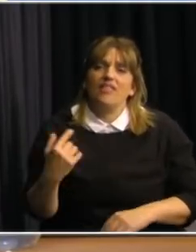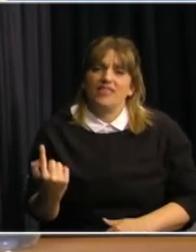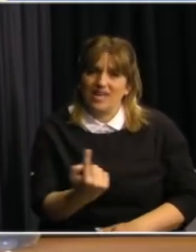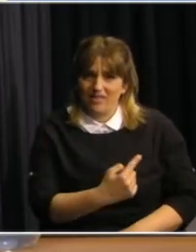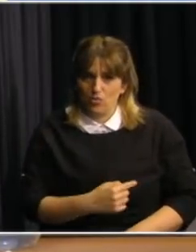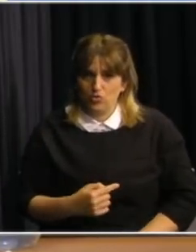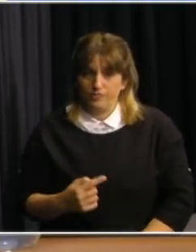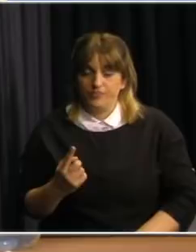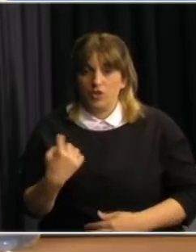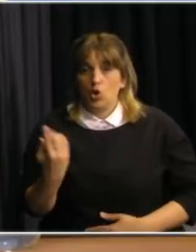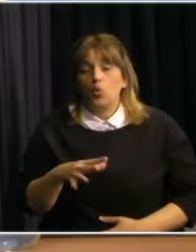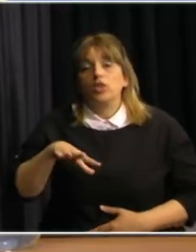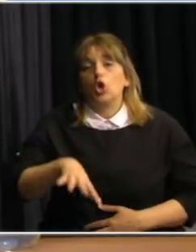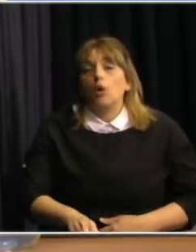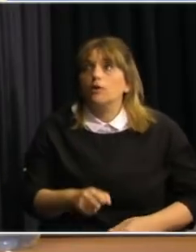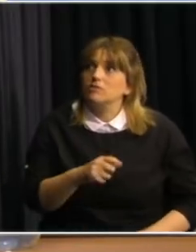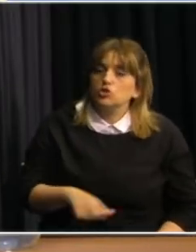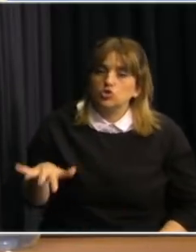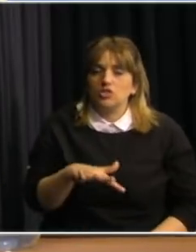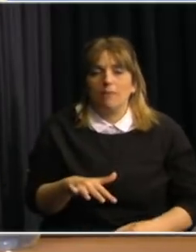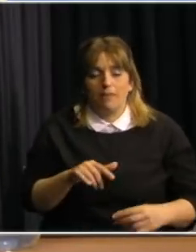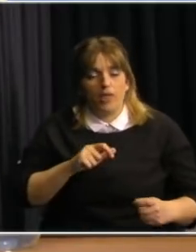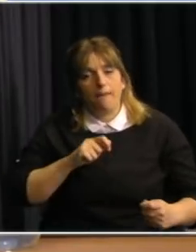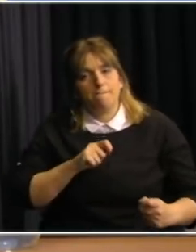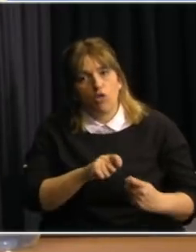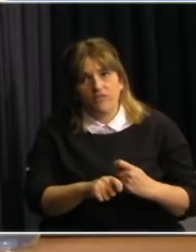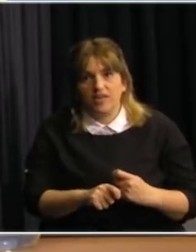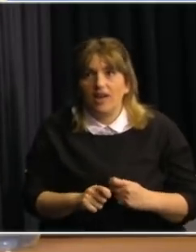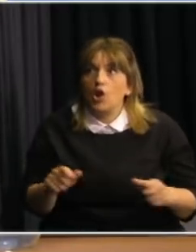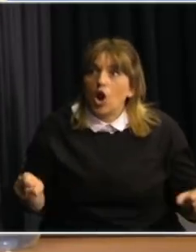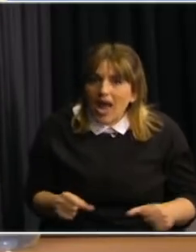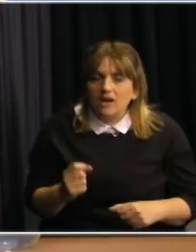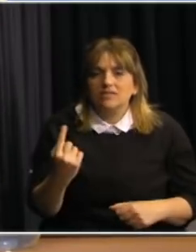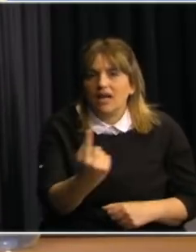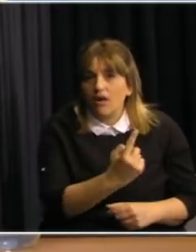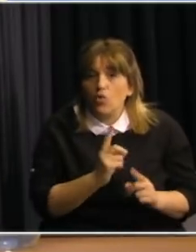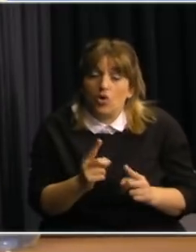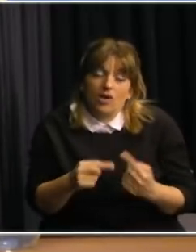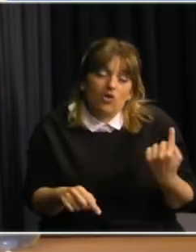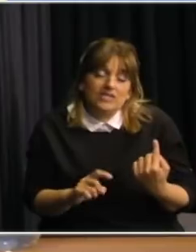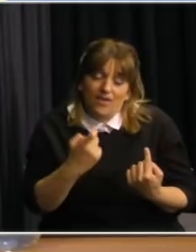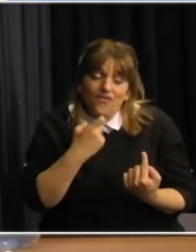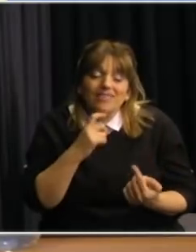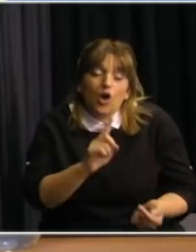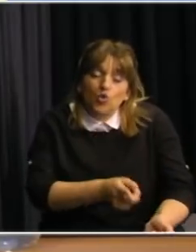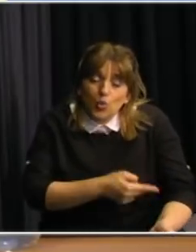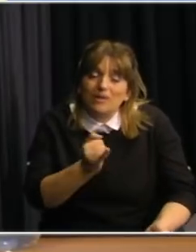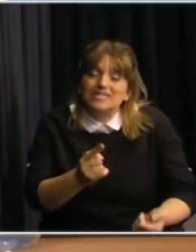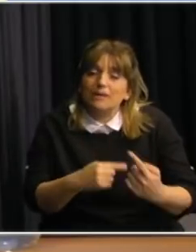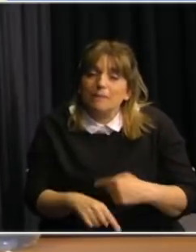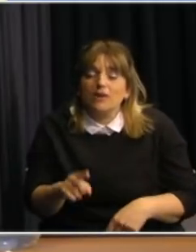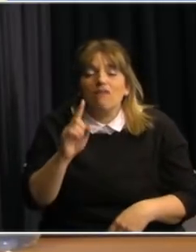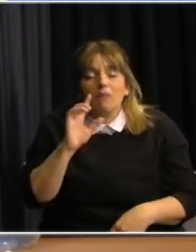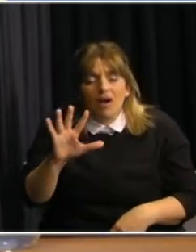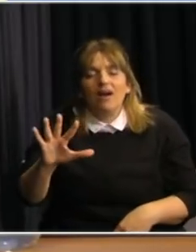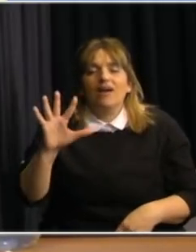de nuestro compromiso con la sociedad para poder modificar conductas, incorporando prácticas a las que no estamos acostumbrados. Recordemos